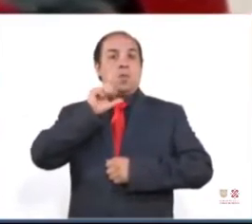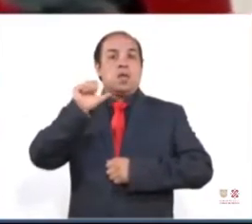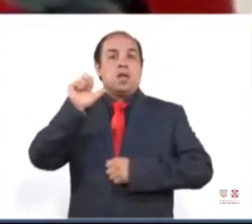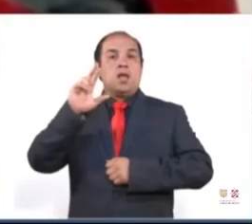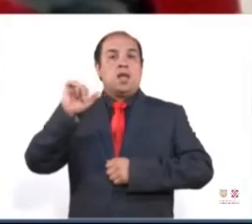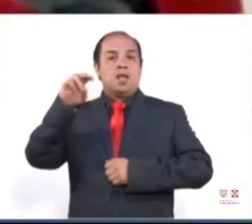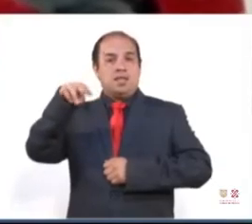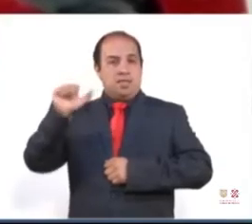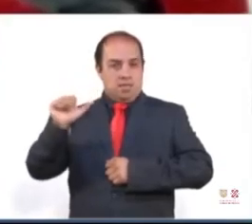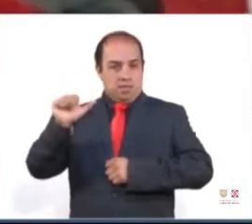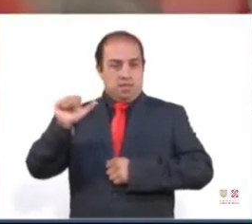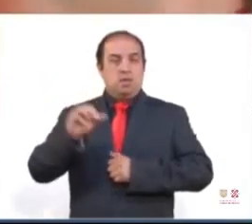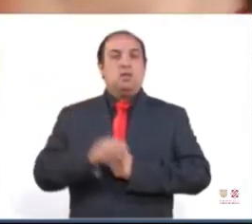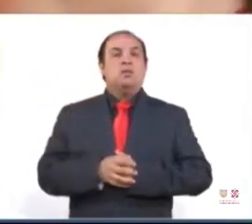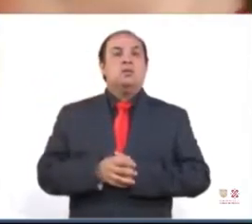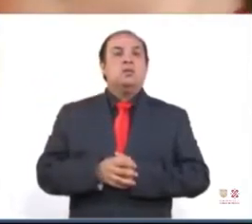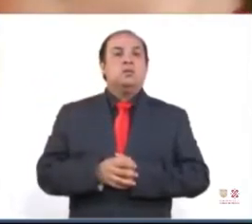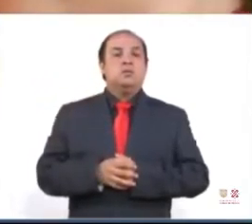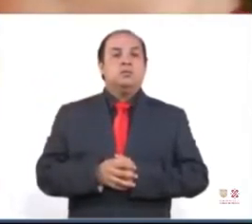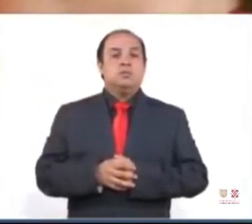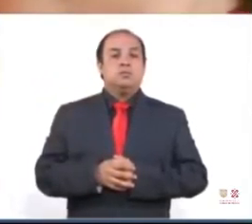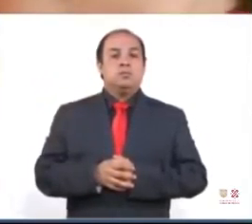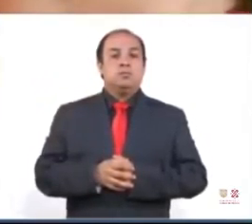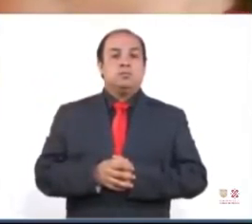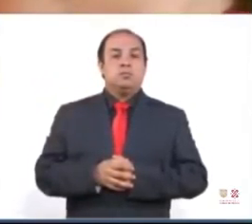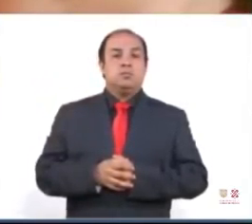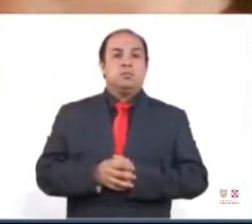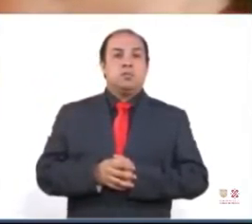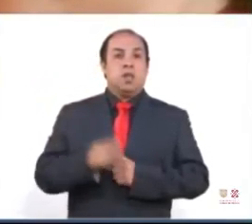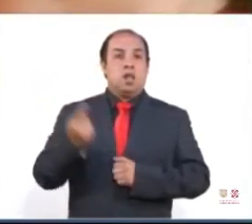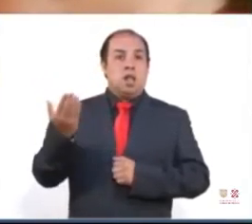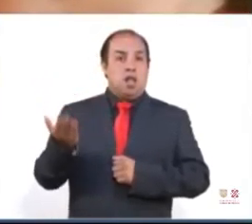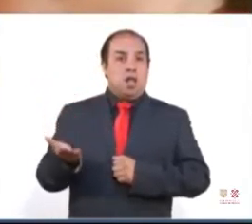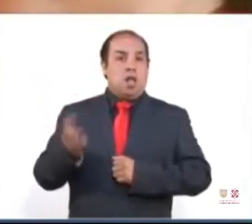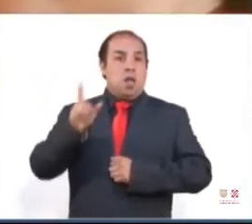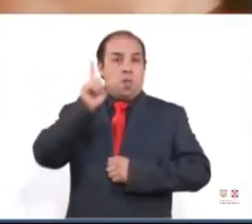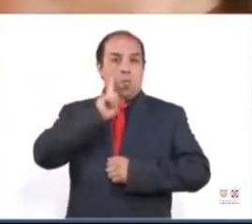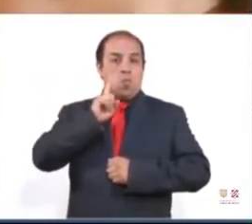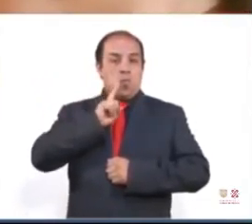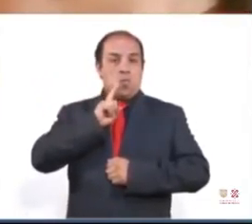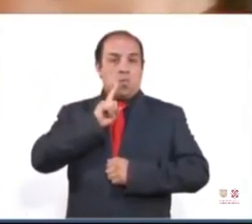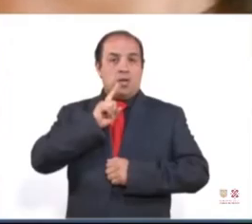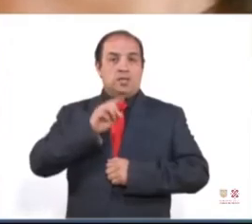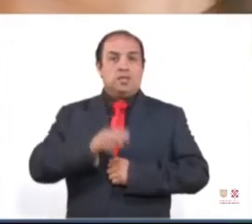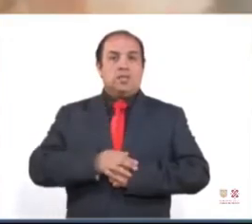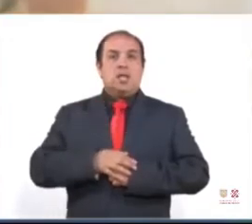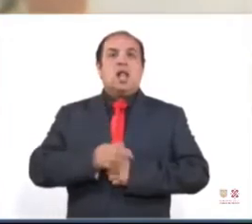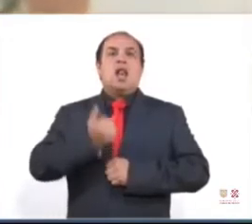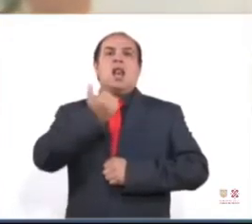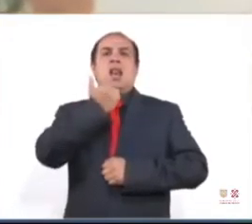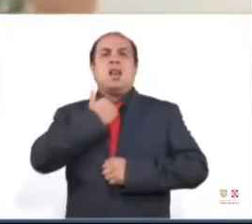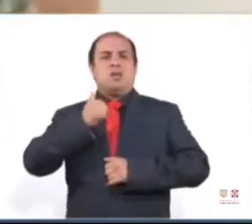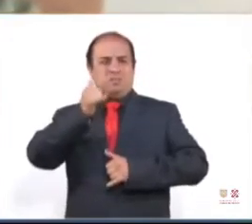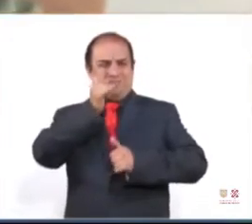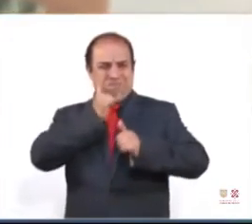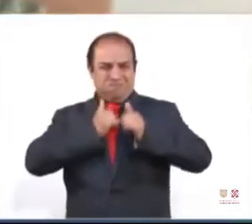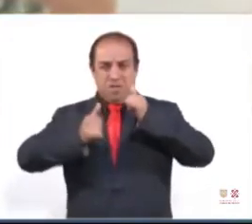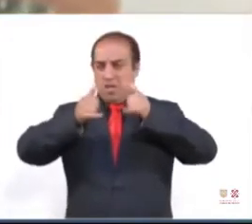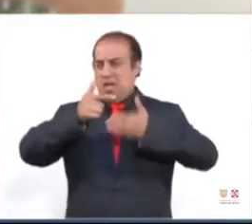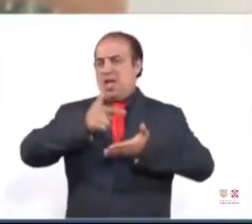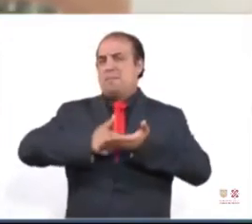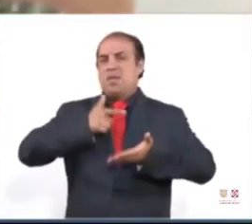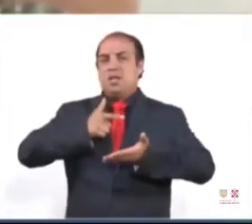es por una grave intoxicación alcohólica y una